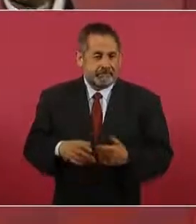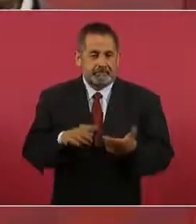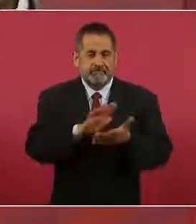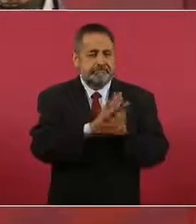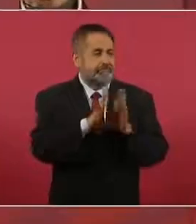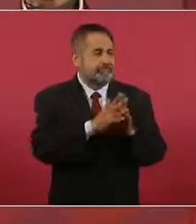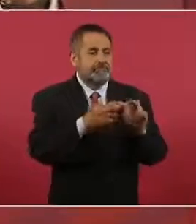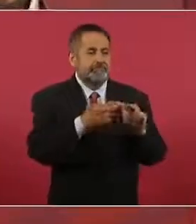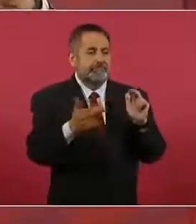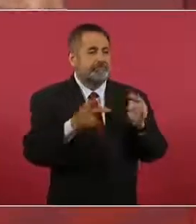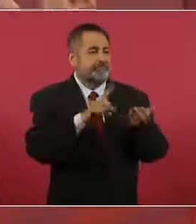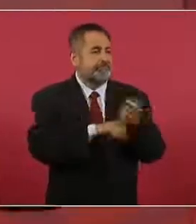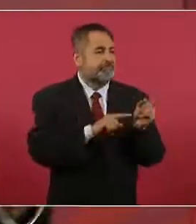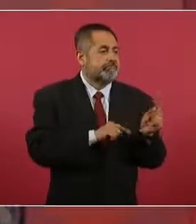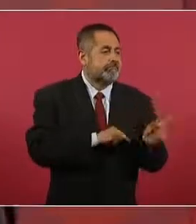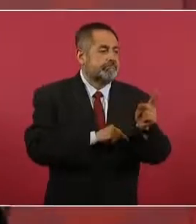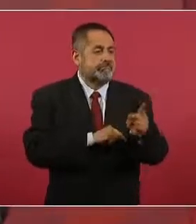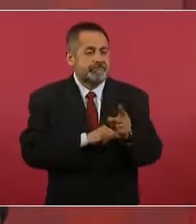una banda.